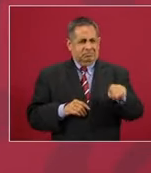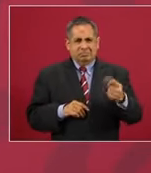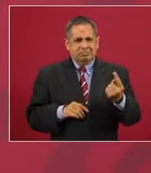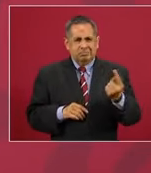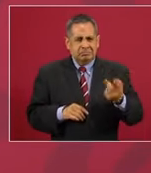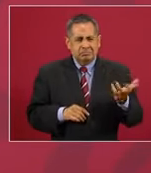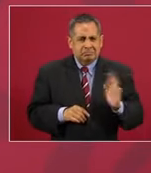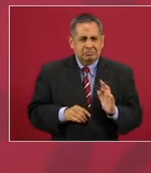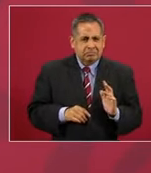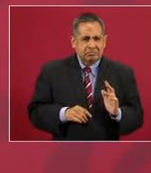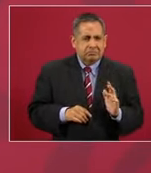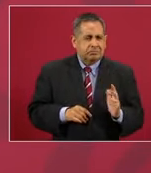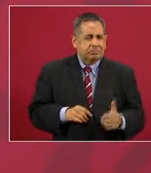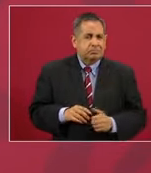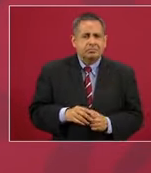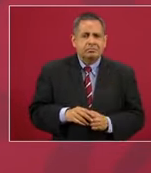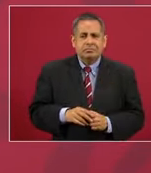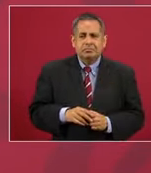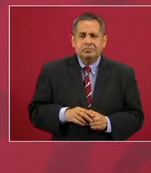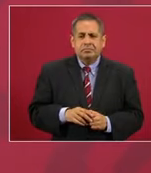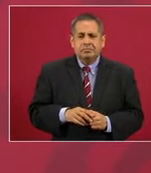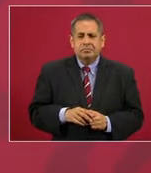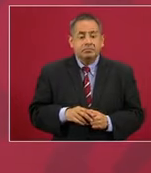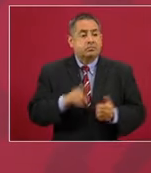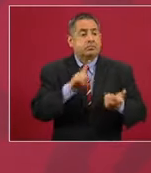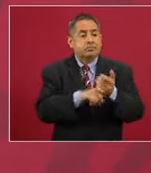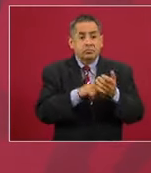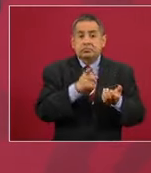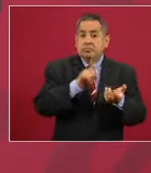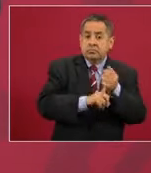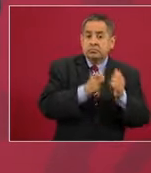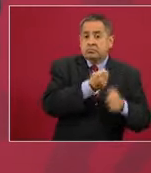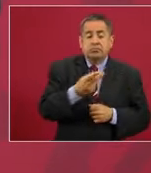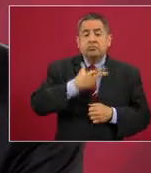incluso hombres.